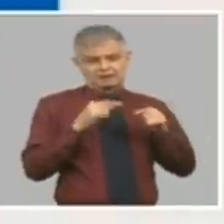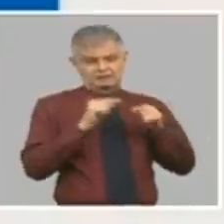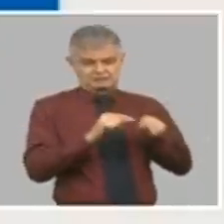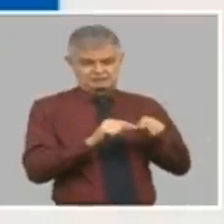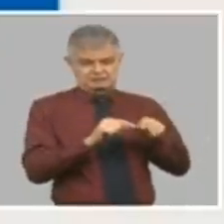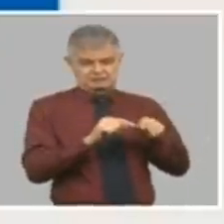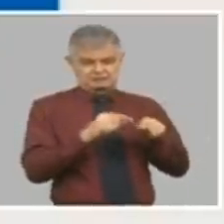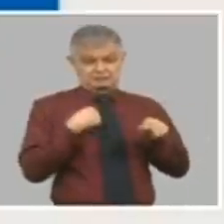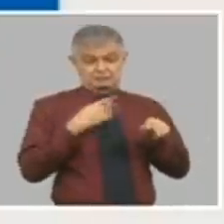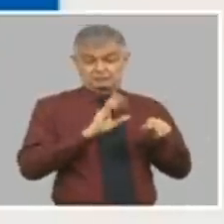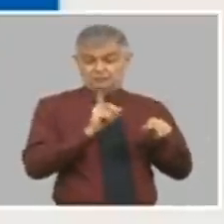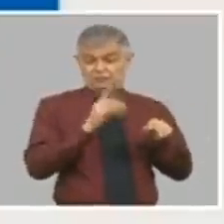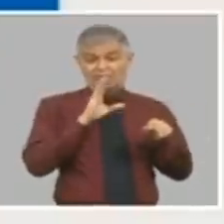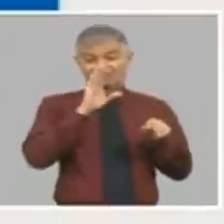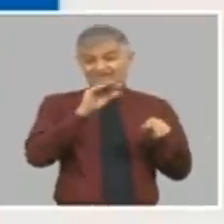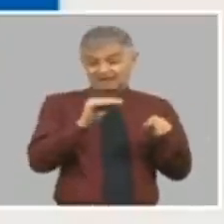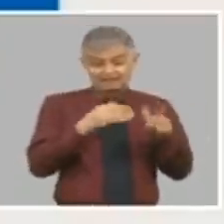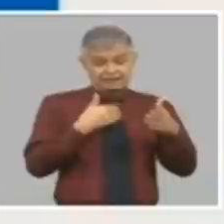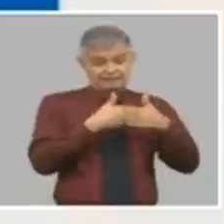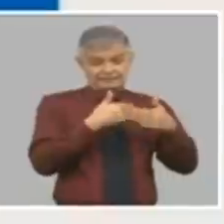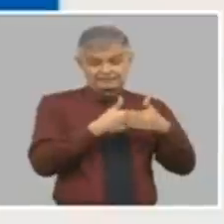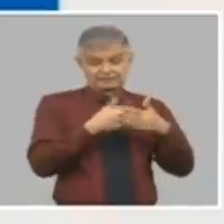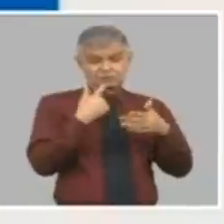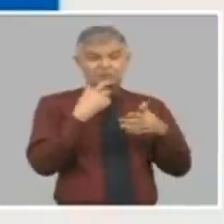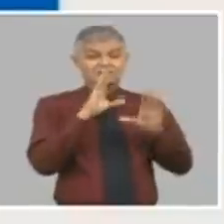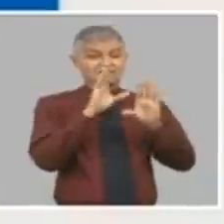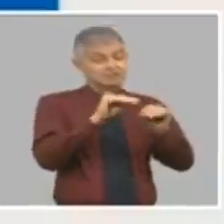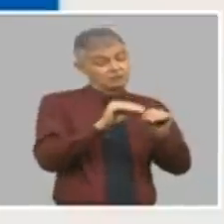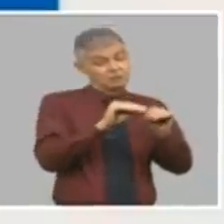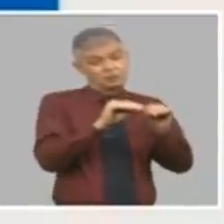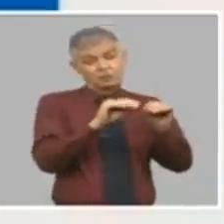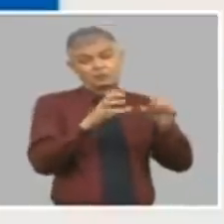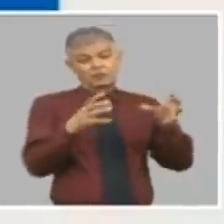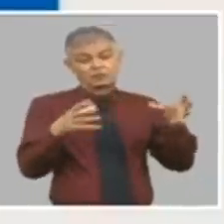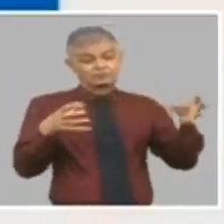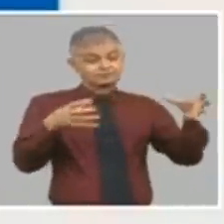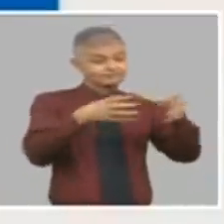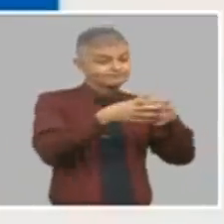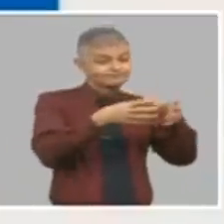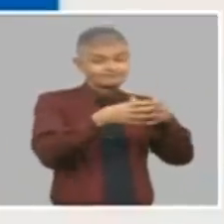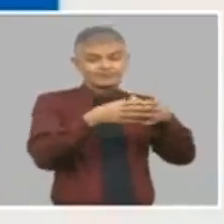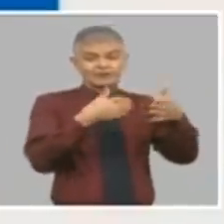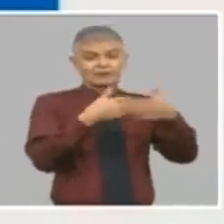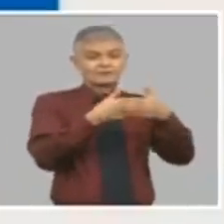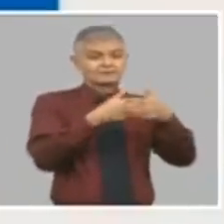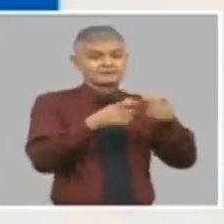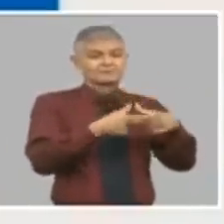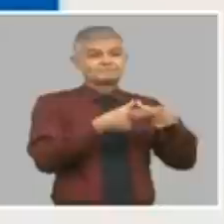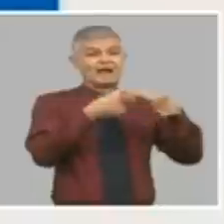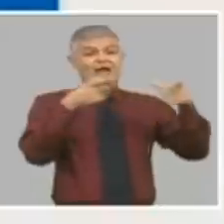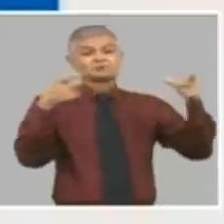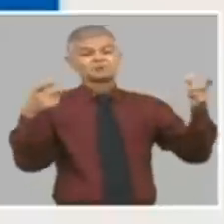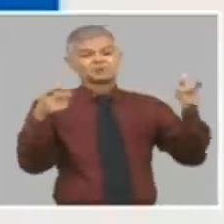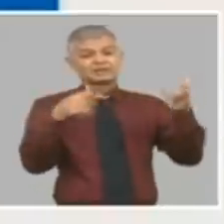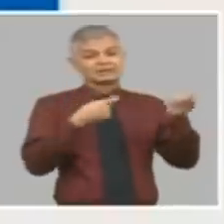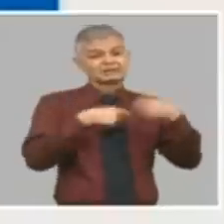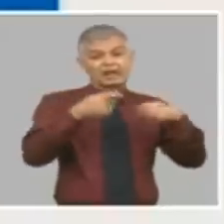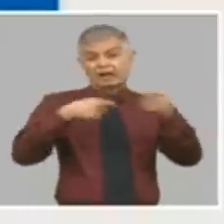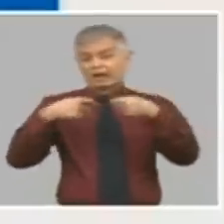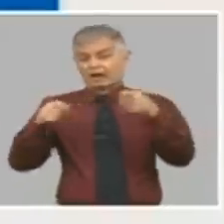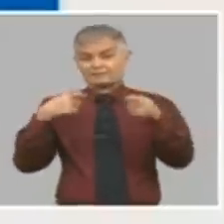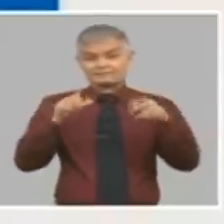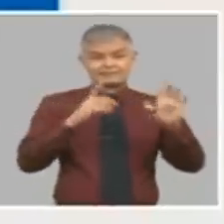sector de las entidades me voy a referir al circuito mayorista en términos de tipo cambio y el otro es el